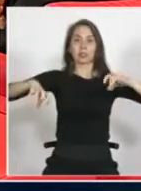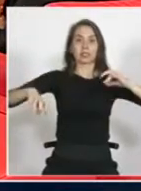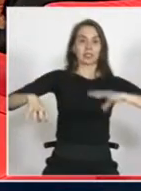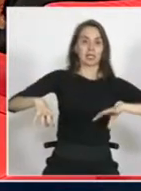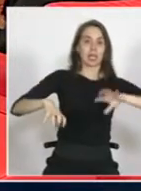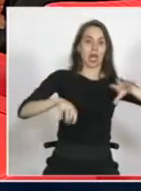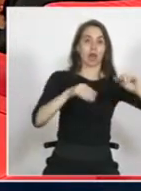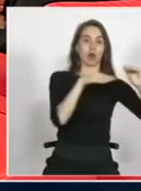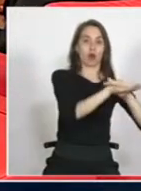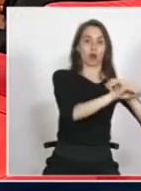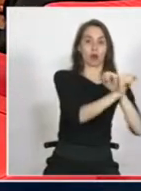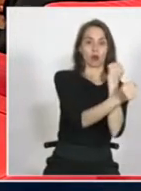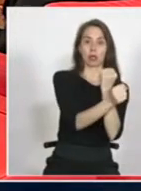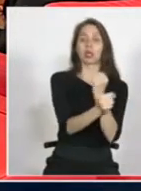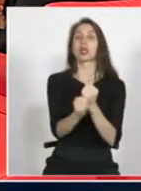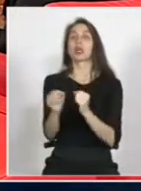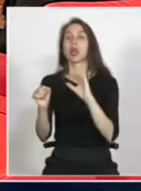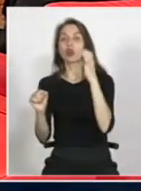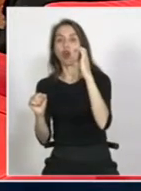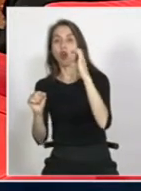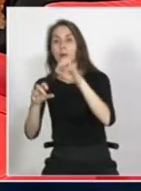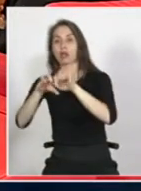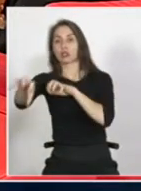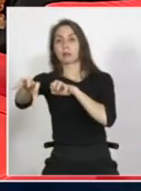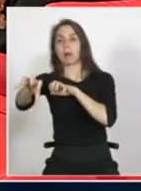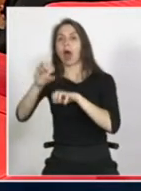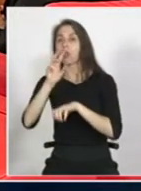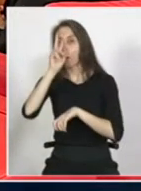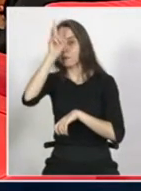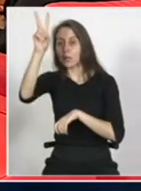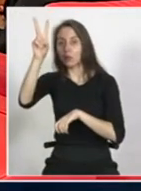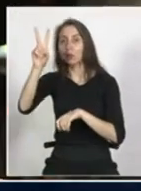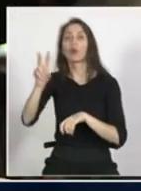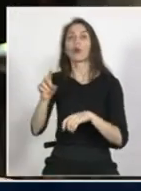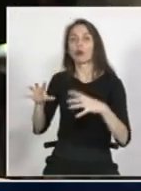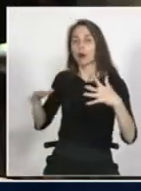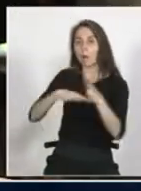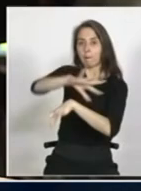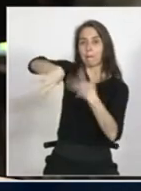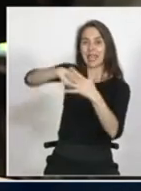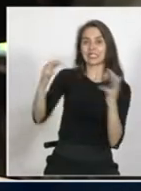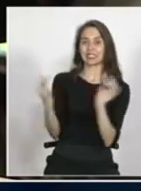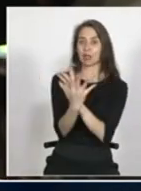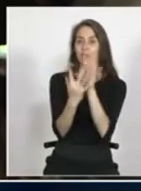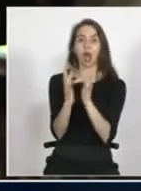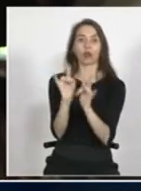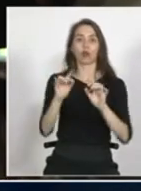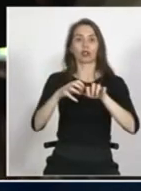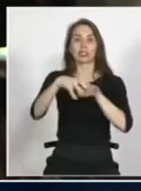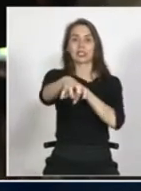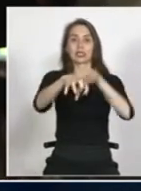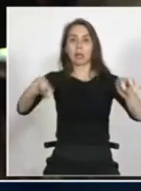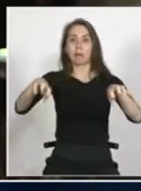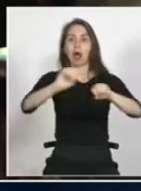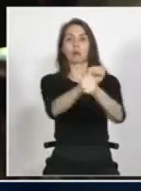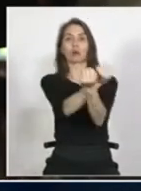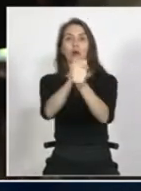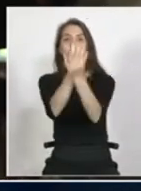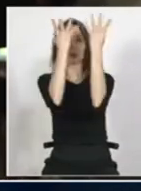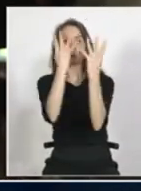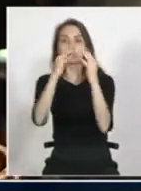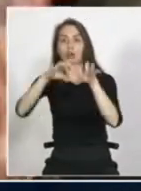los colombianos y a los colombianos de los peruanos. Y lo digo a propósito de lo necesario que es que la nueva legislación